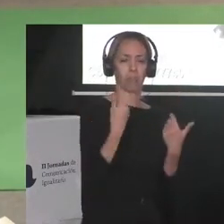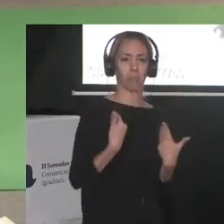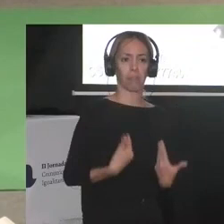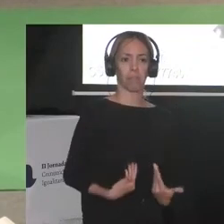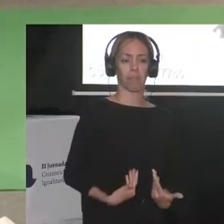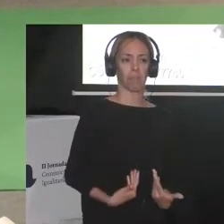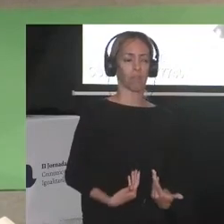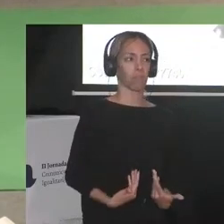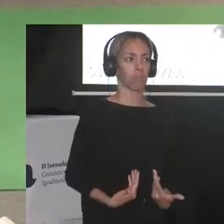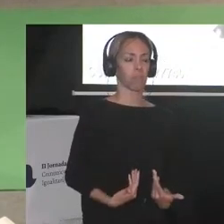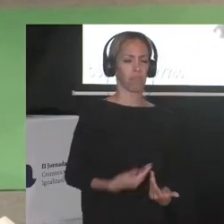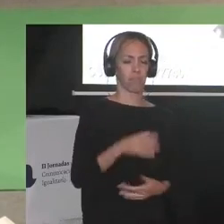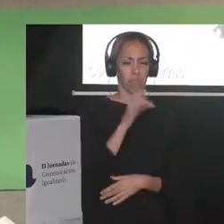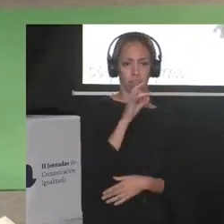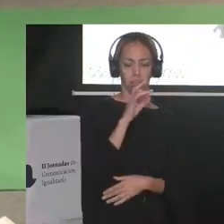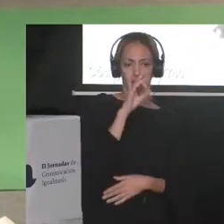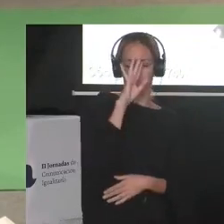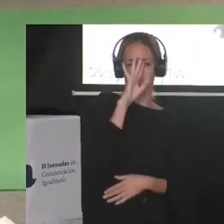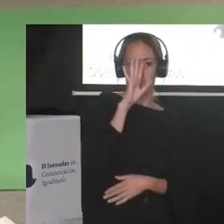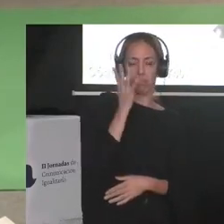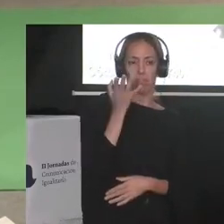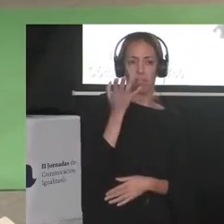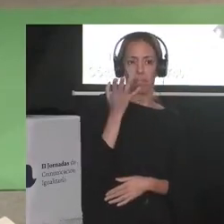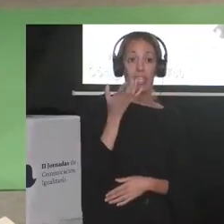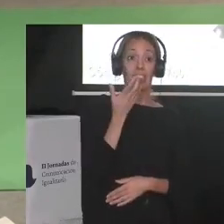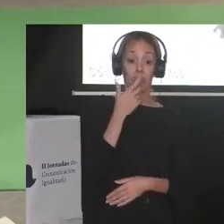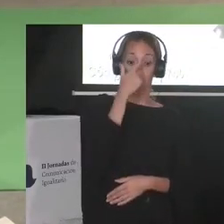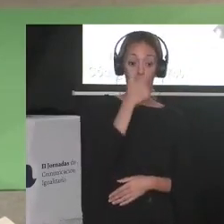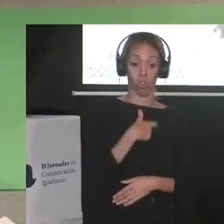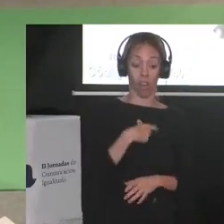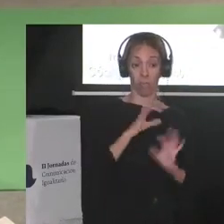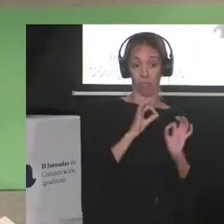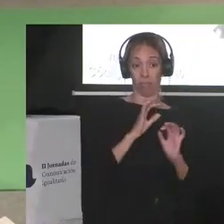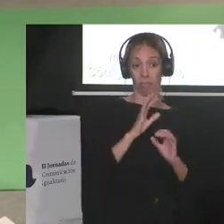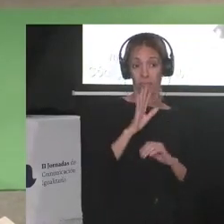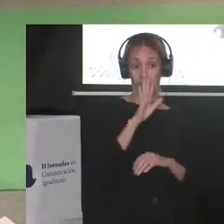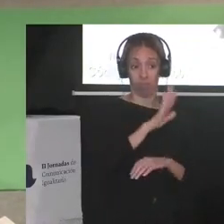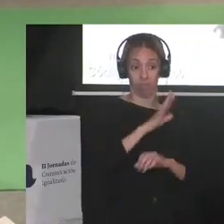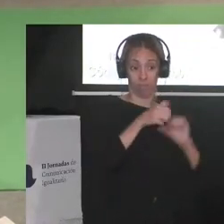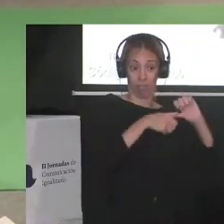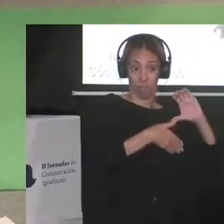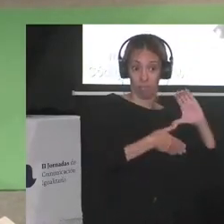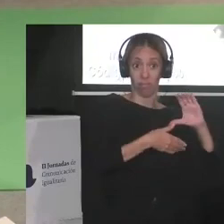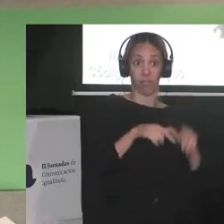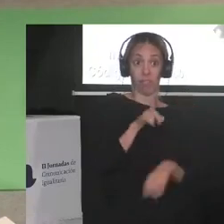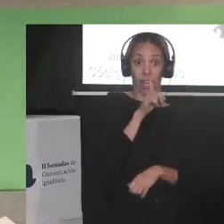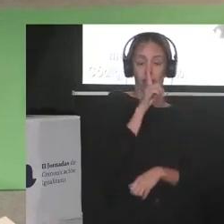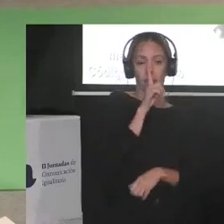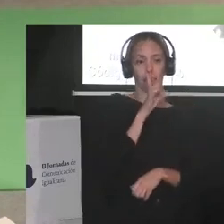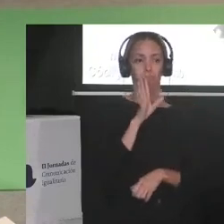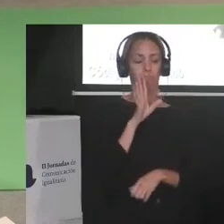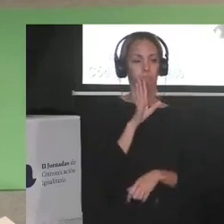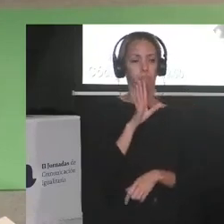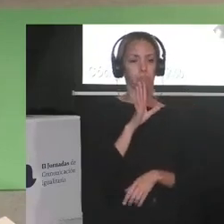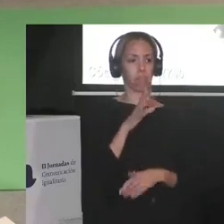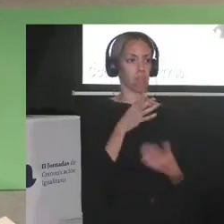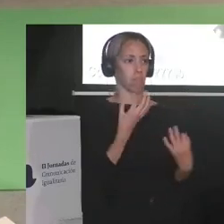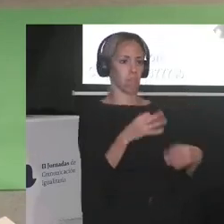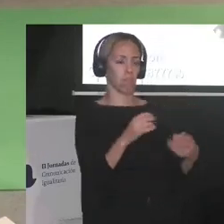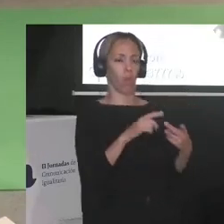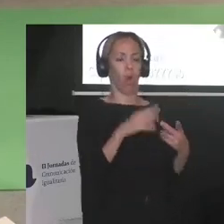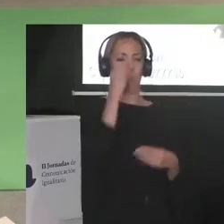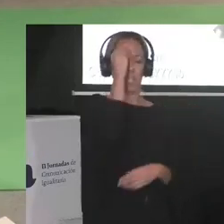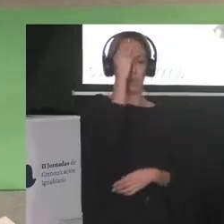Sorprende más que no callemos, que estemos organizadas, que tengamos pensamiento propio,